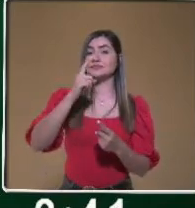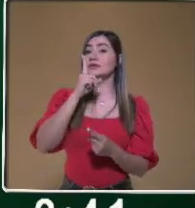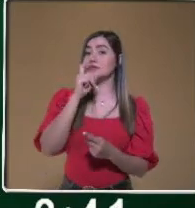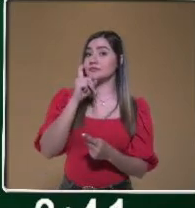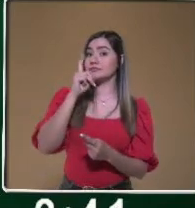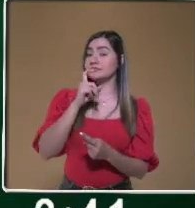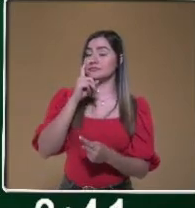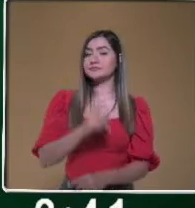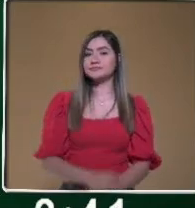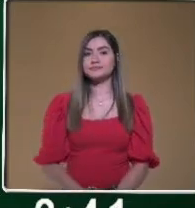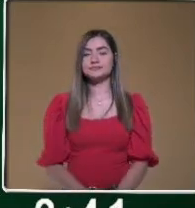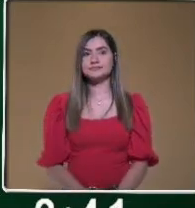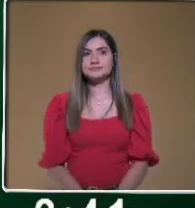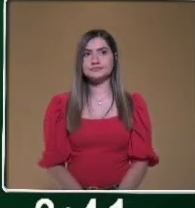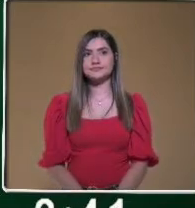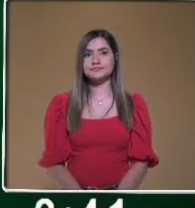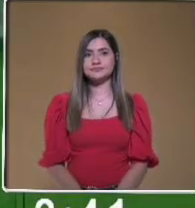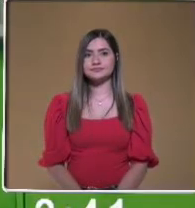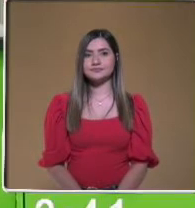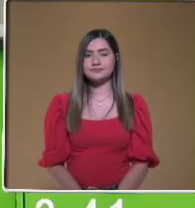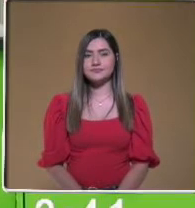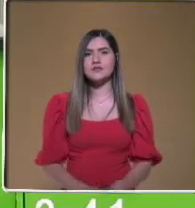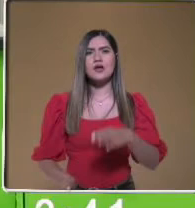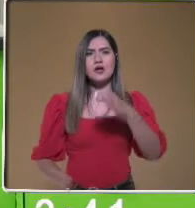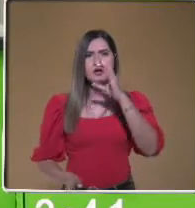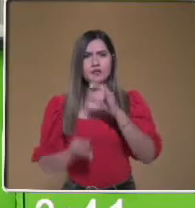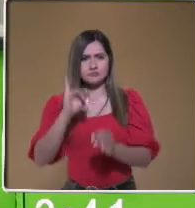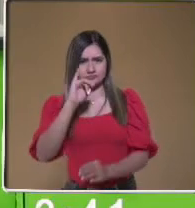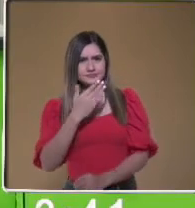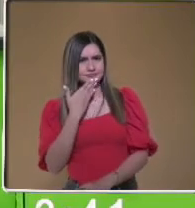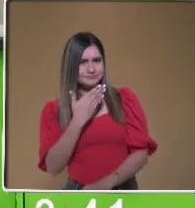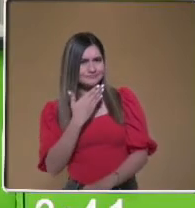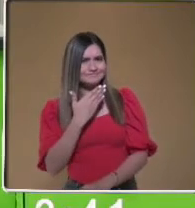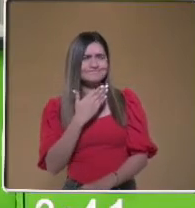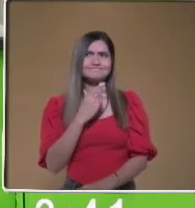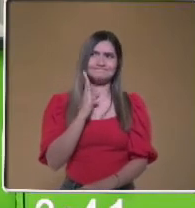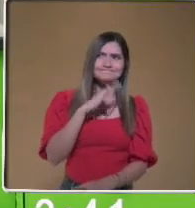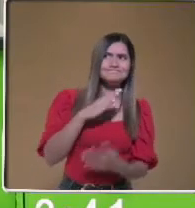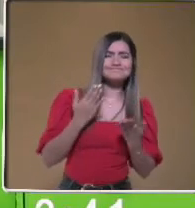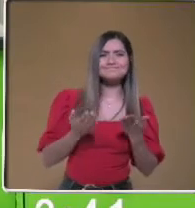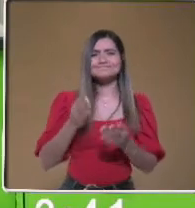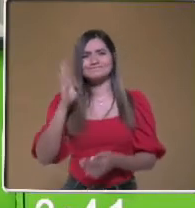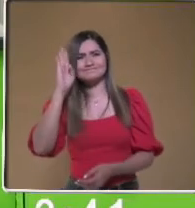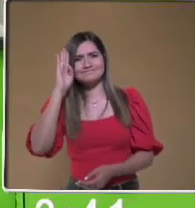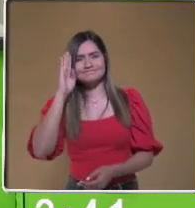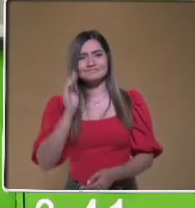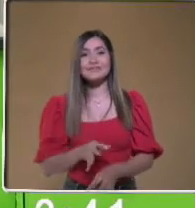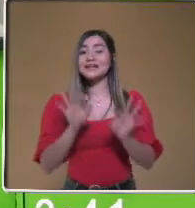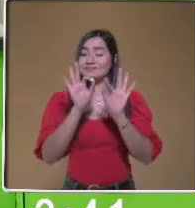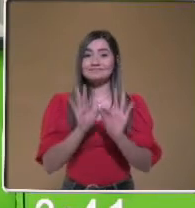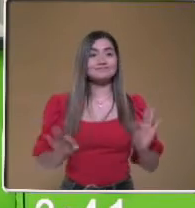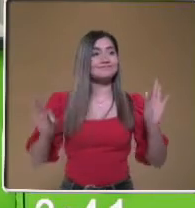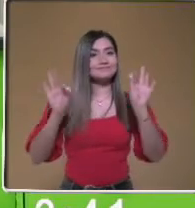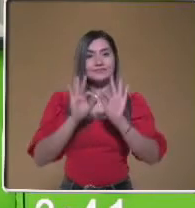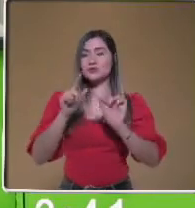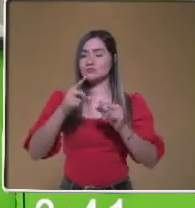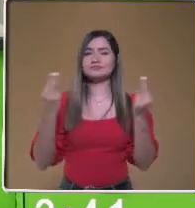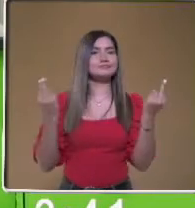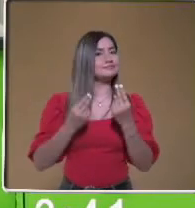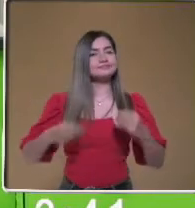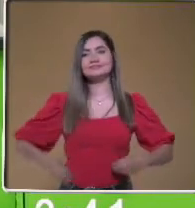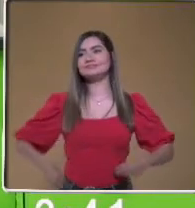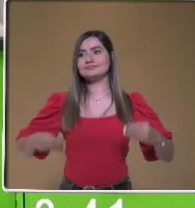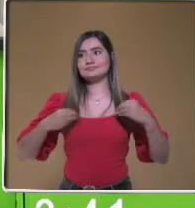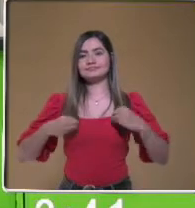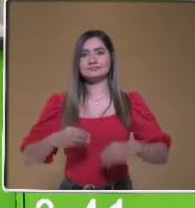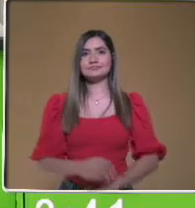¿Es recomendable consumirla o no? Bueno, el agua es indispensable para nuestra vida. Sin embargo, en el caso de